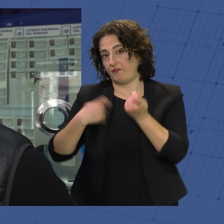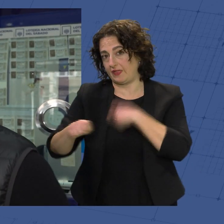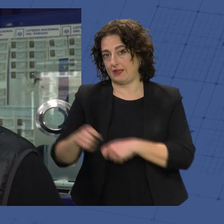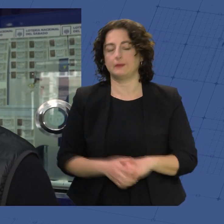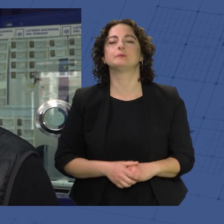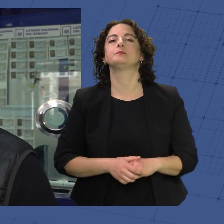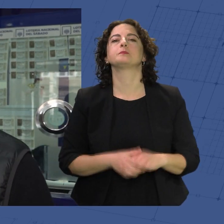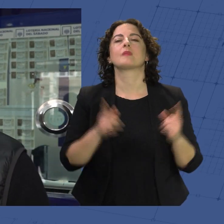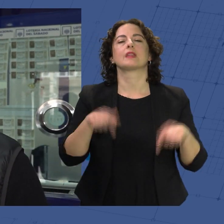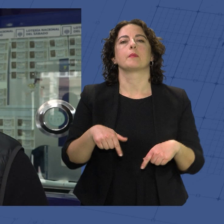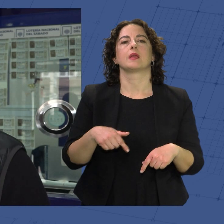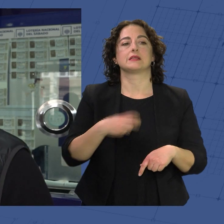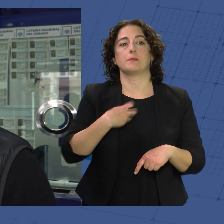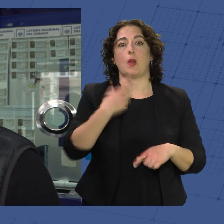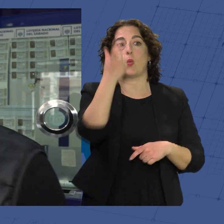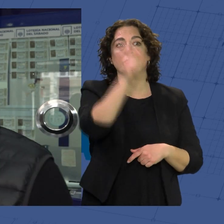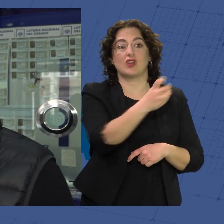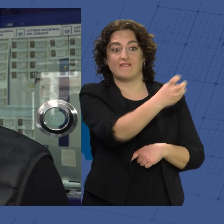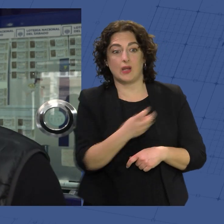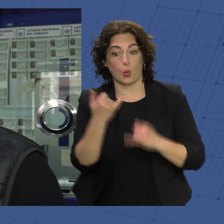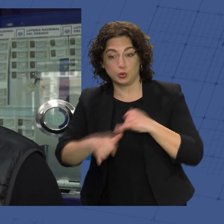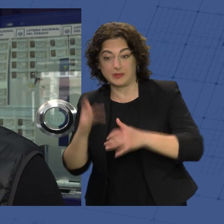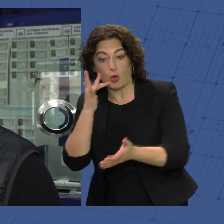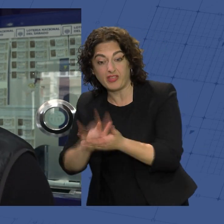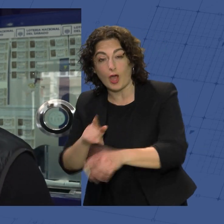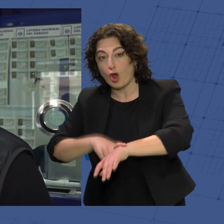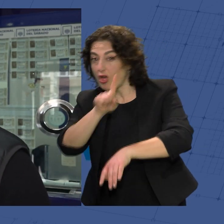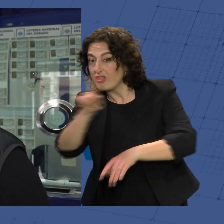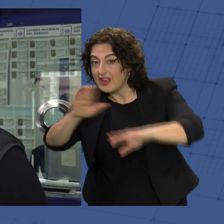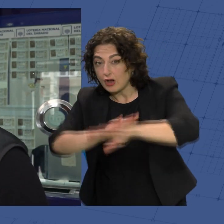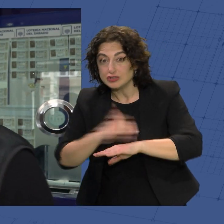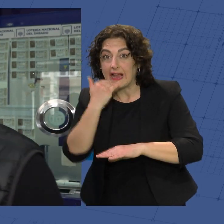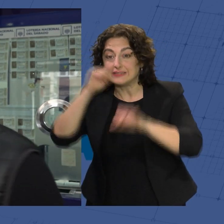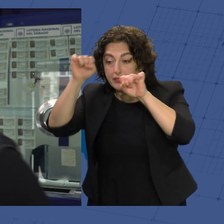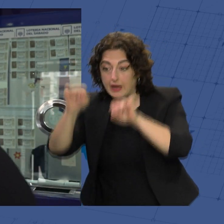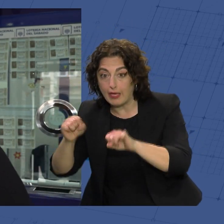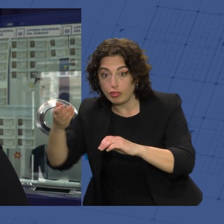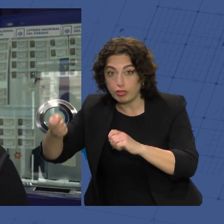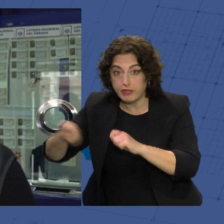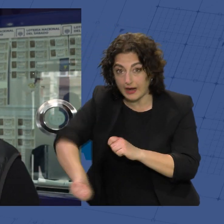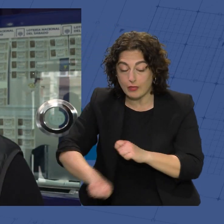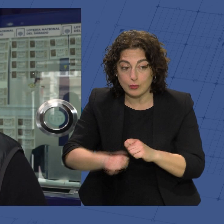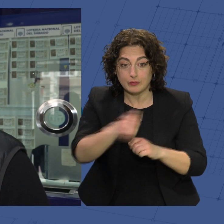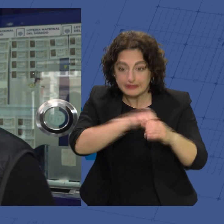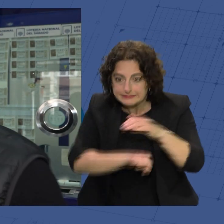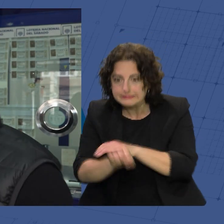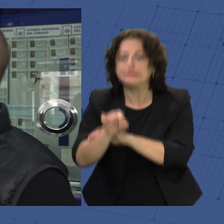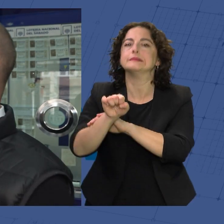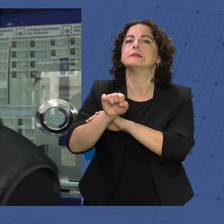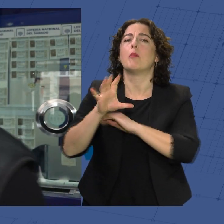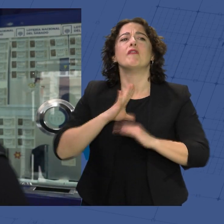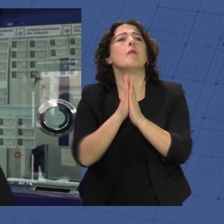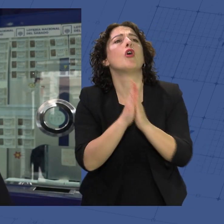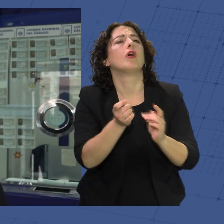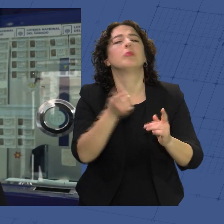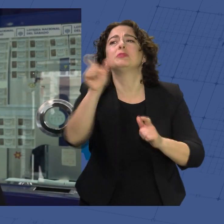Luego está el que te llega a última hora, casi el último día, a las 11 de la noche, cuando ya está cerrando, que se cuela por debajo de la persiana y te dice, dame